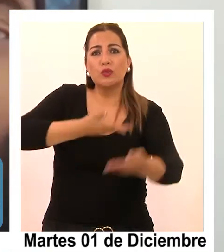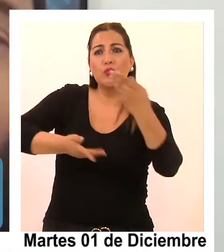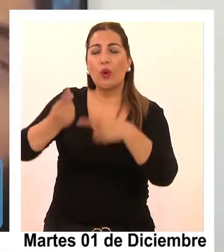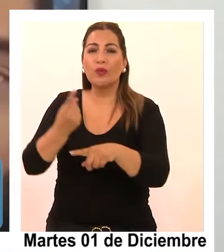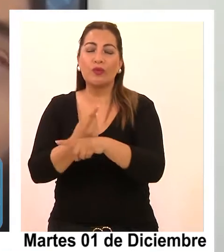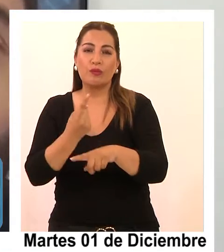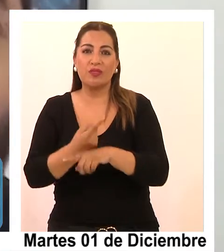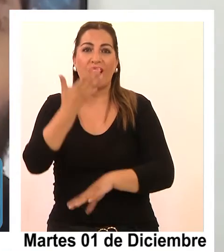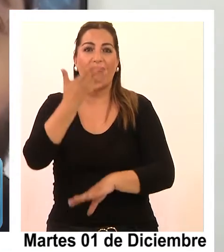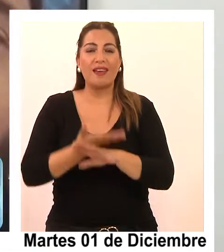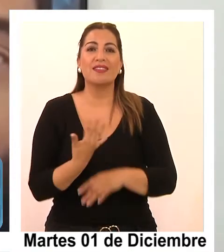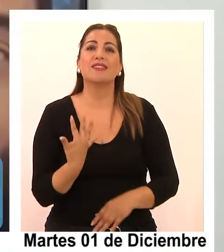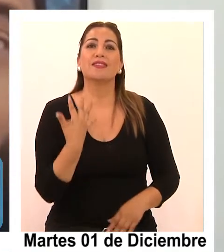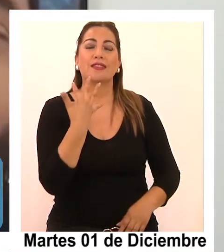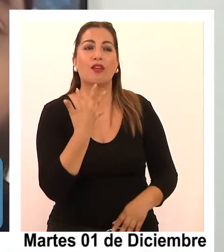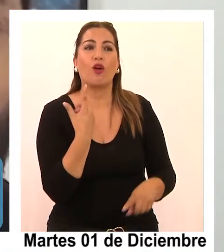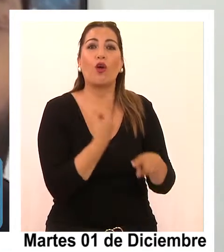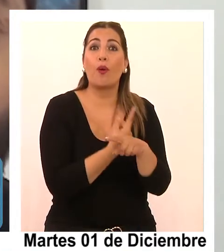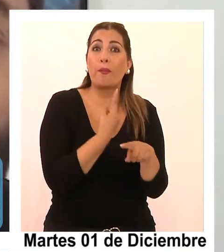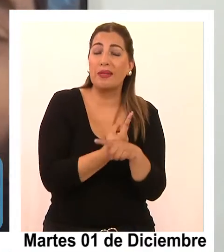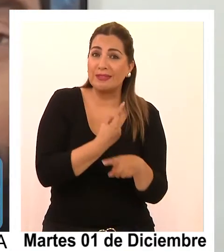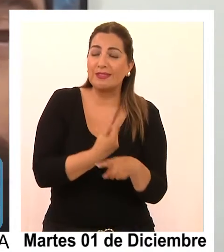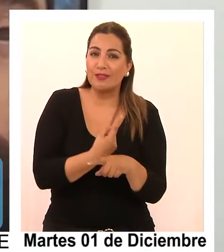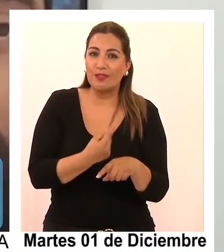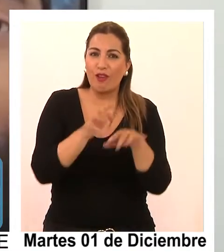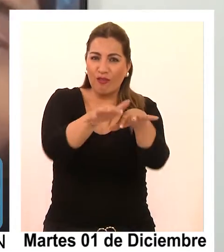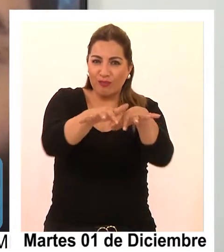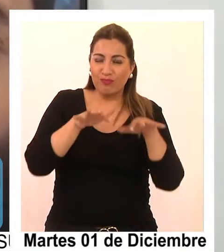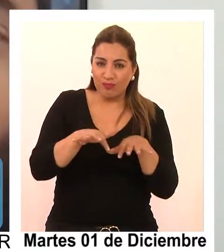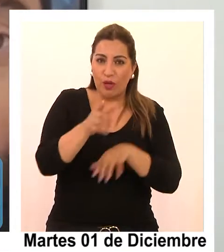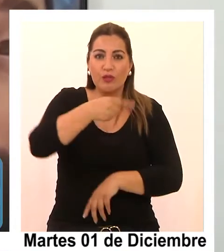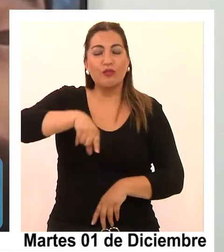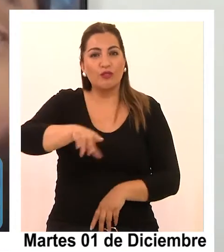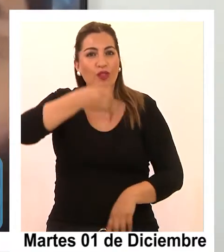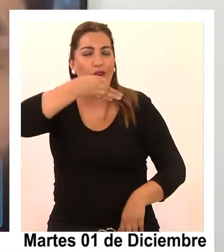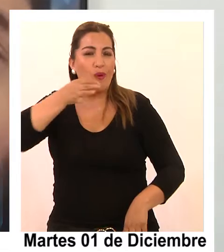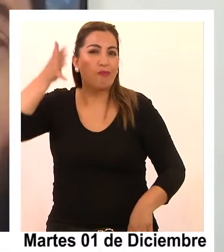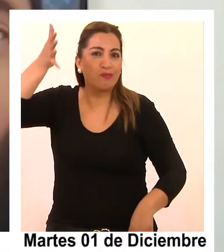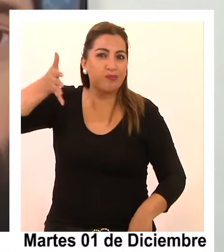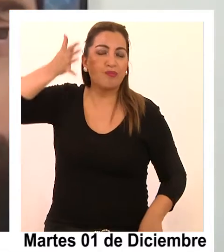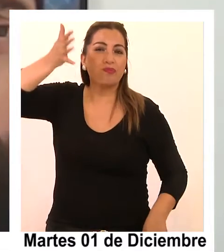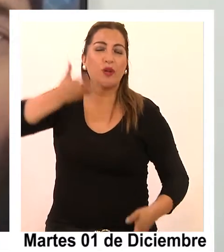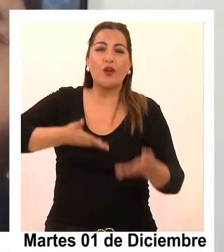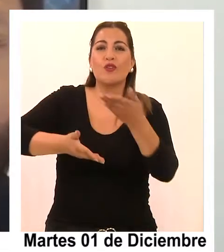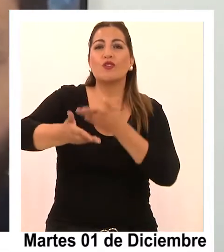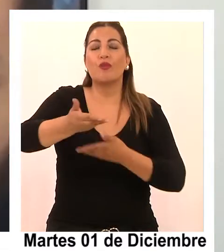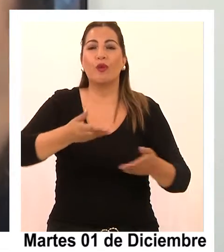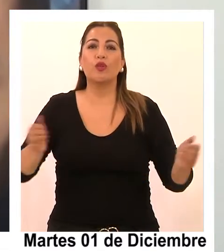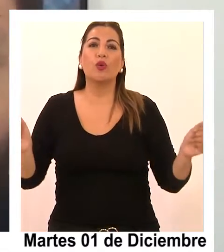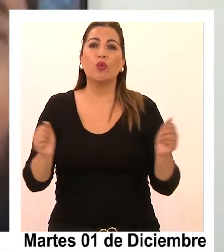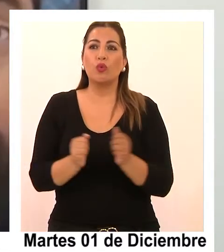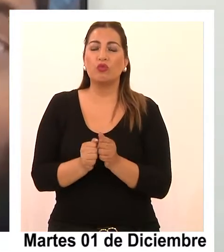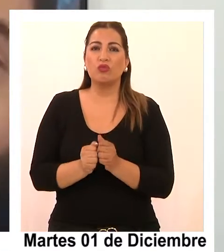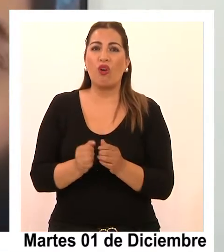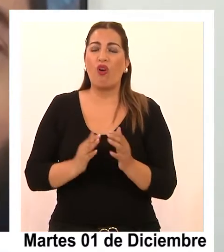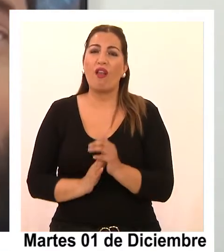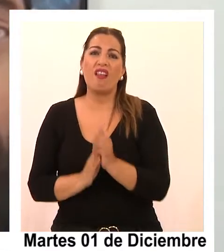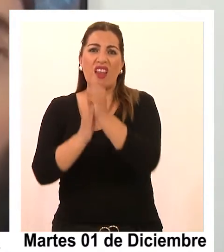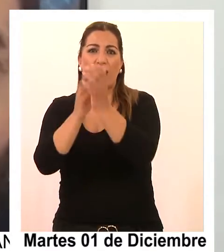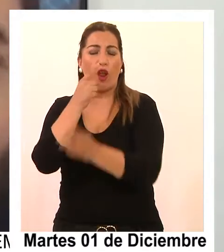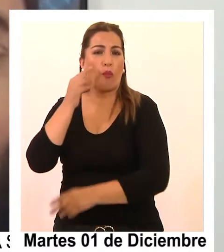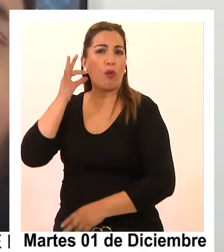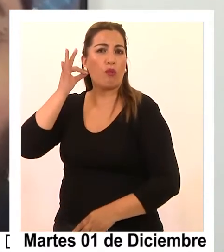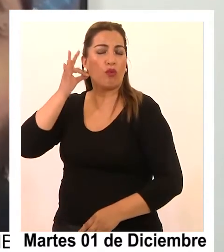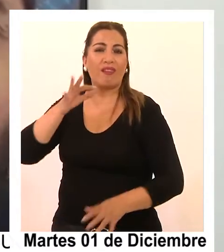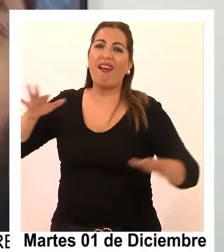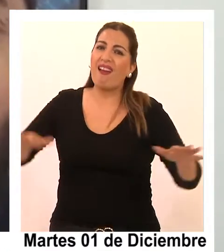que tendremos cinco conversatorios en los que estaremos hablando, dialogando y debatiendo junto a destacados y destacadas